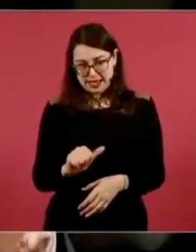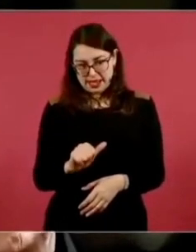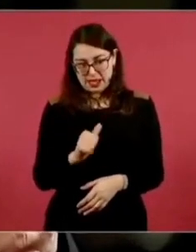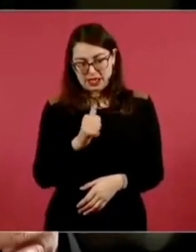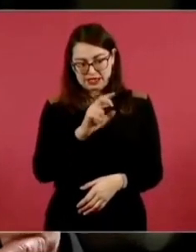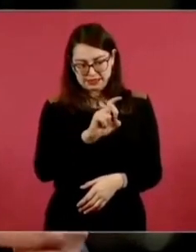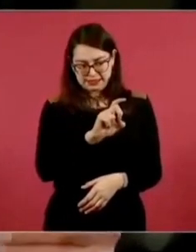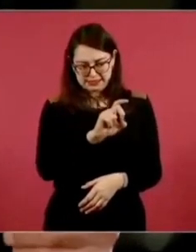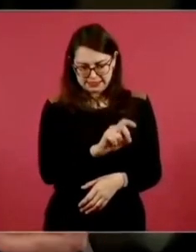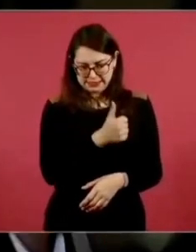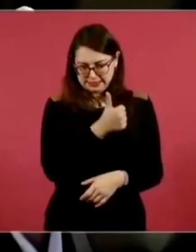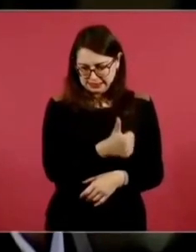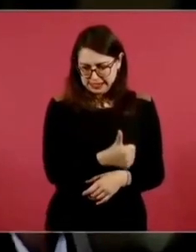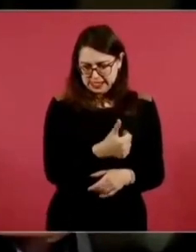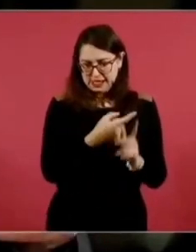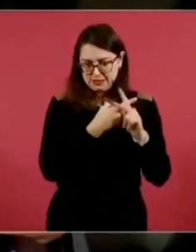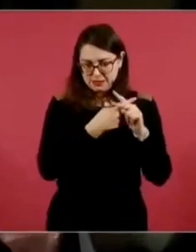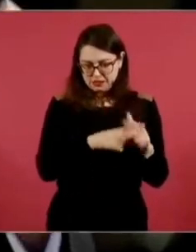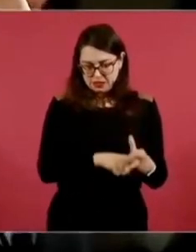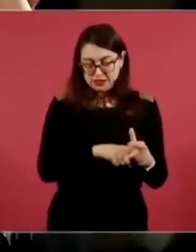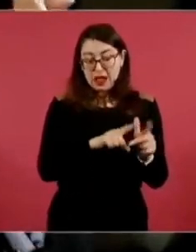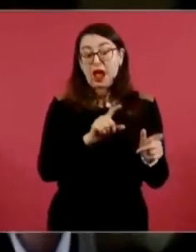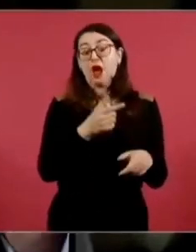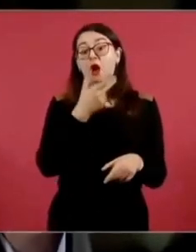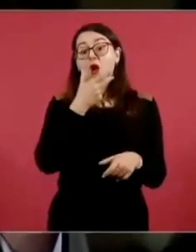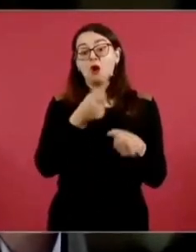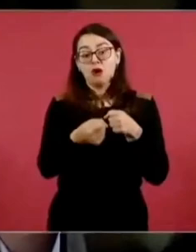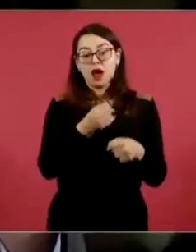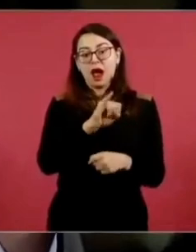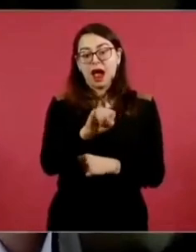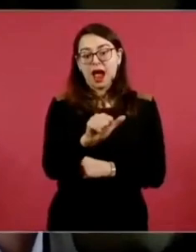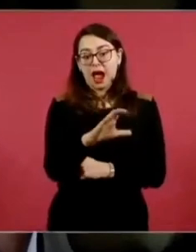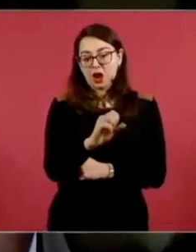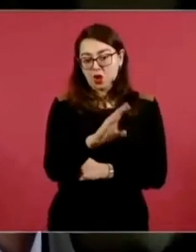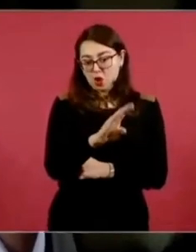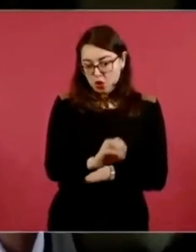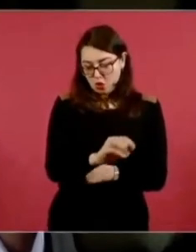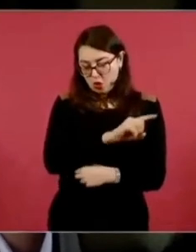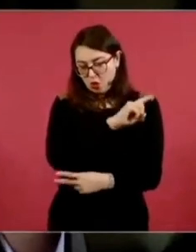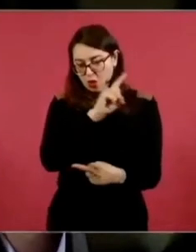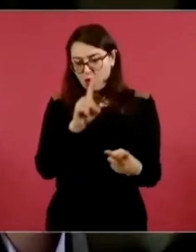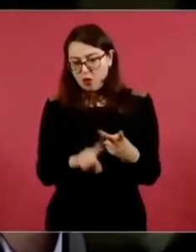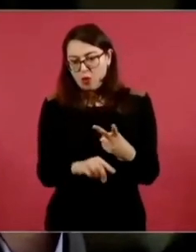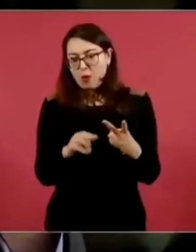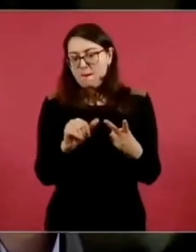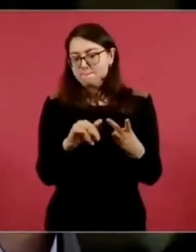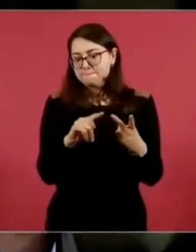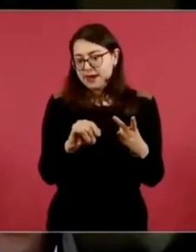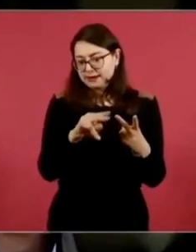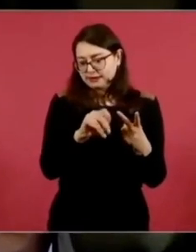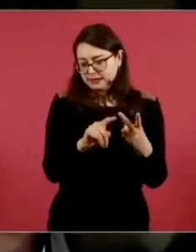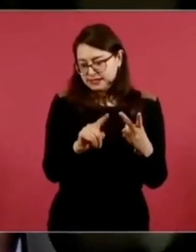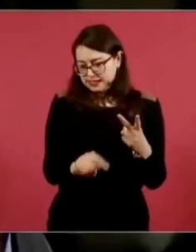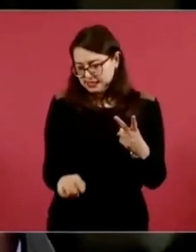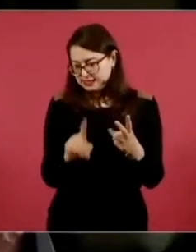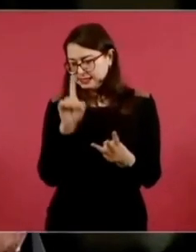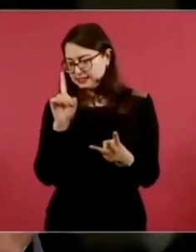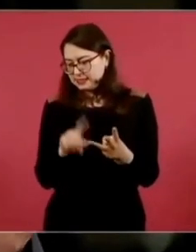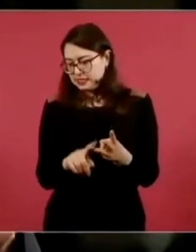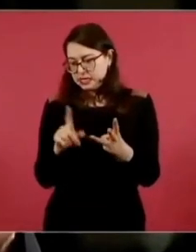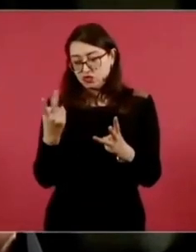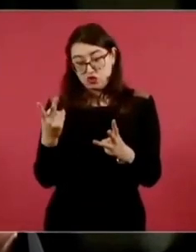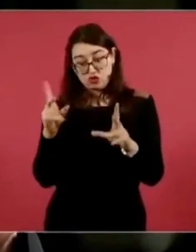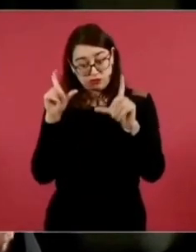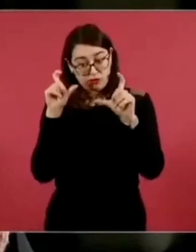76, que la obtuvo Jacobo Zabludowsky, el maestro Martínez de la Vega, los hermanos May, unos fotógrafos españoles, y el